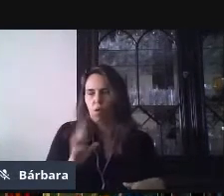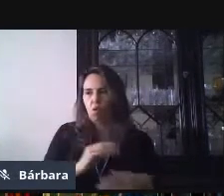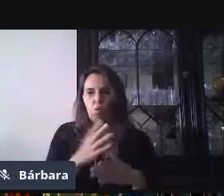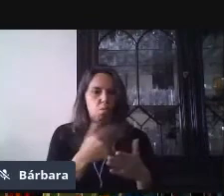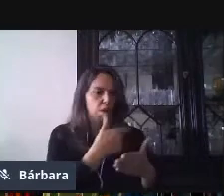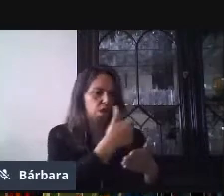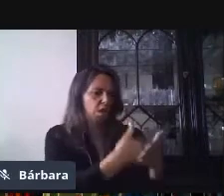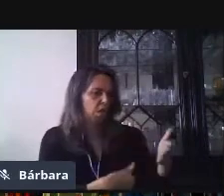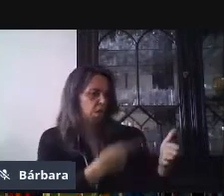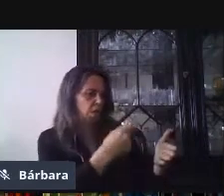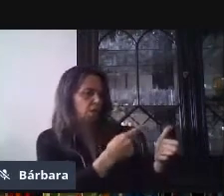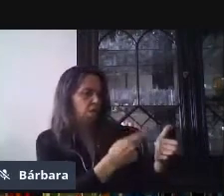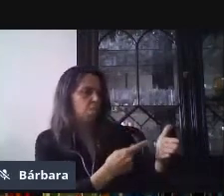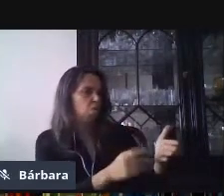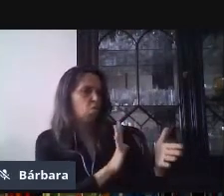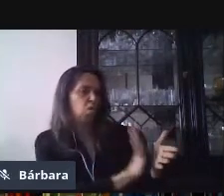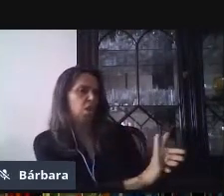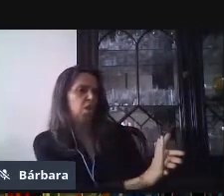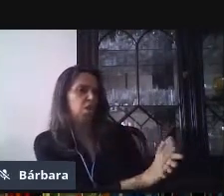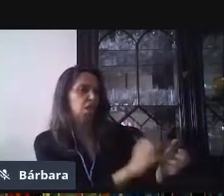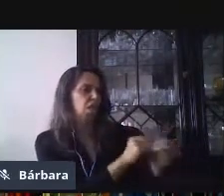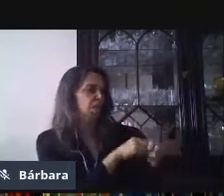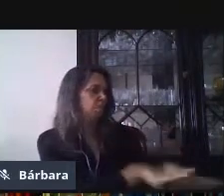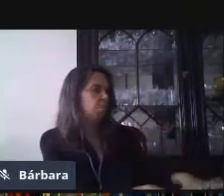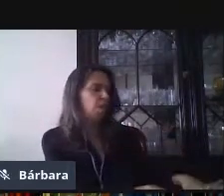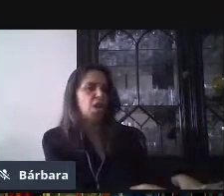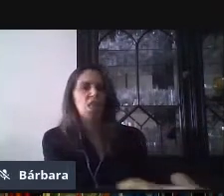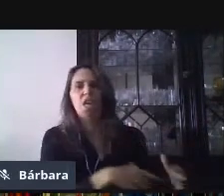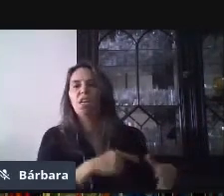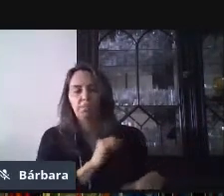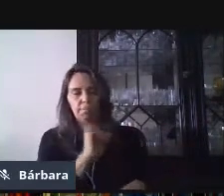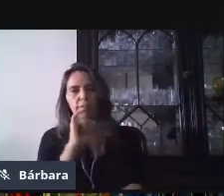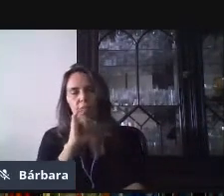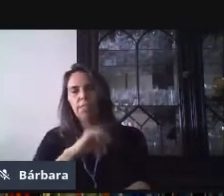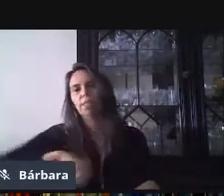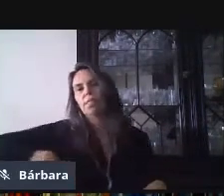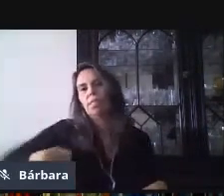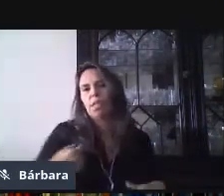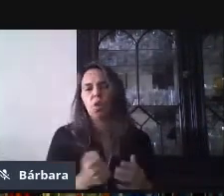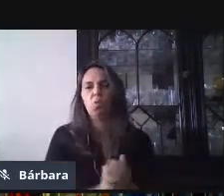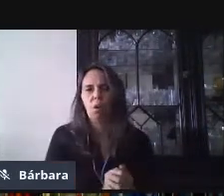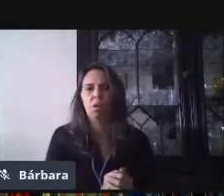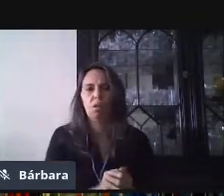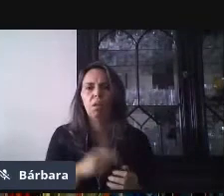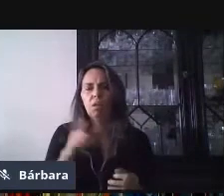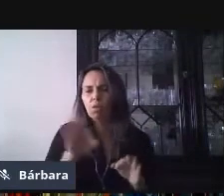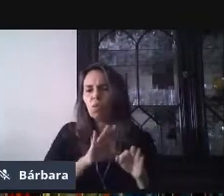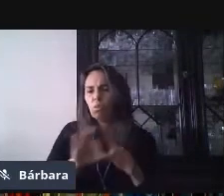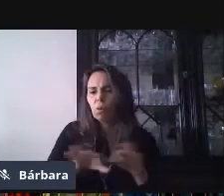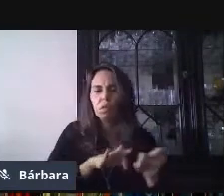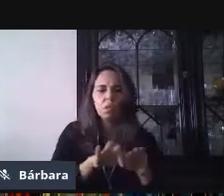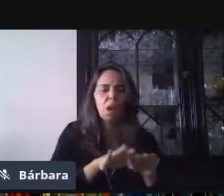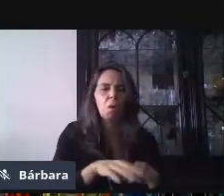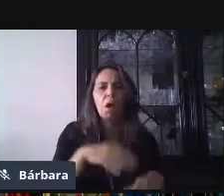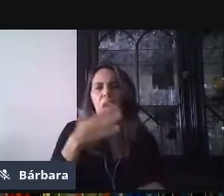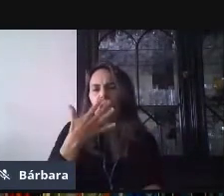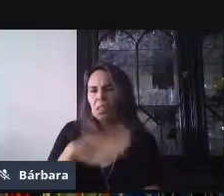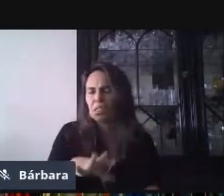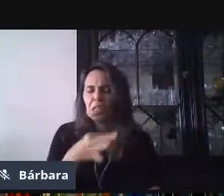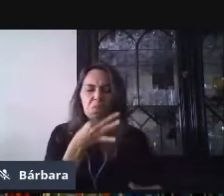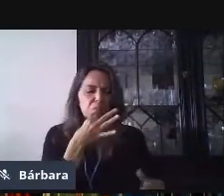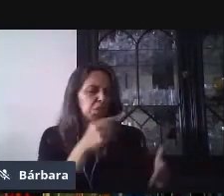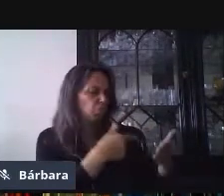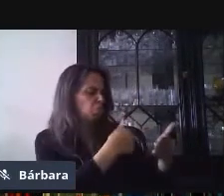preocupen en ese sentido. Ustedes pueden tomarse el tiempo. A lo mejor en la mañana le voy a dedicar 15 minutos y en la tarde otros 20, 30 minutos.